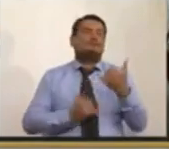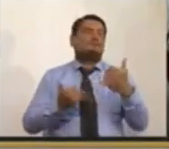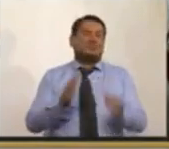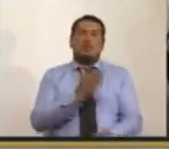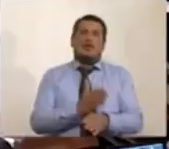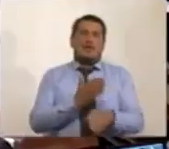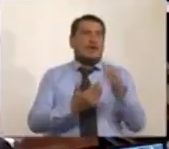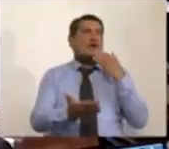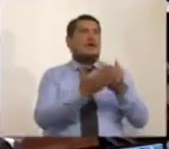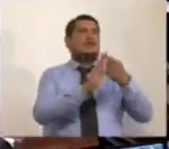presidente.